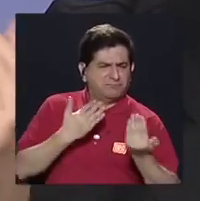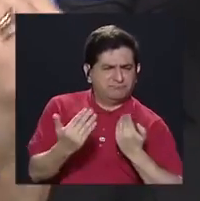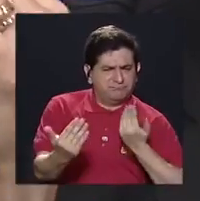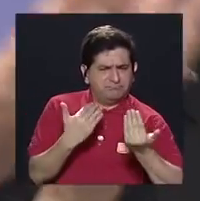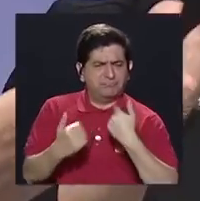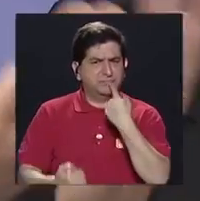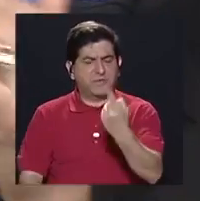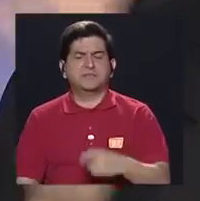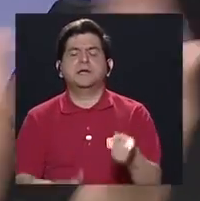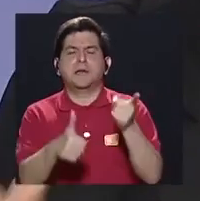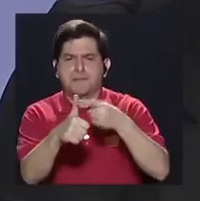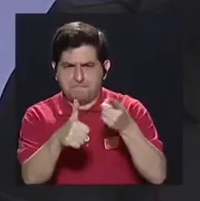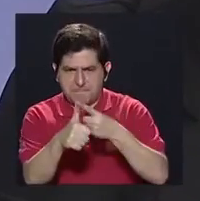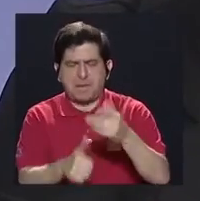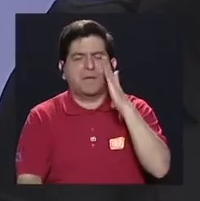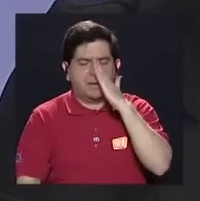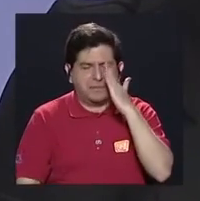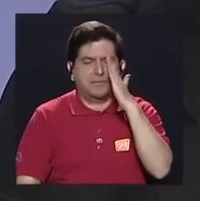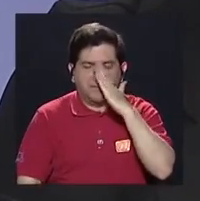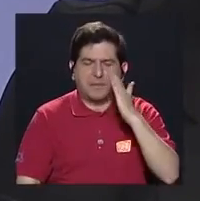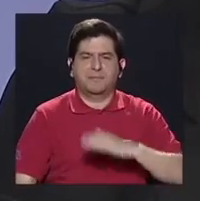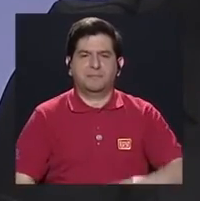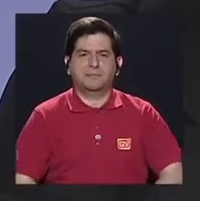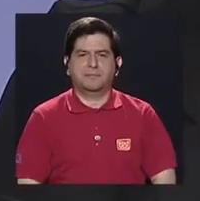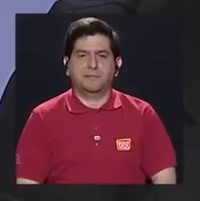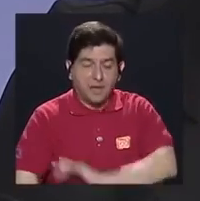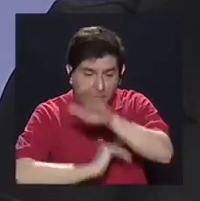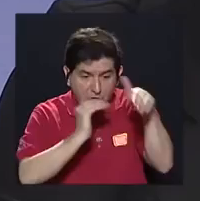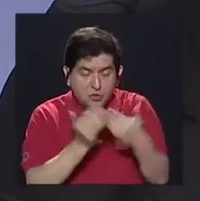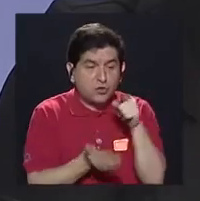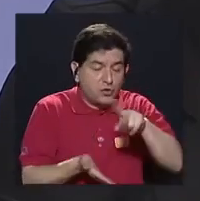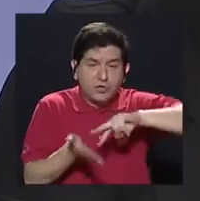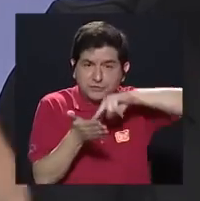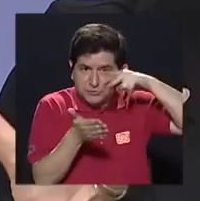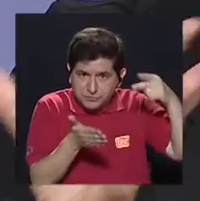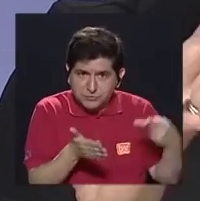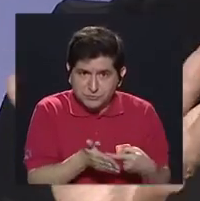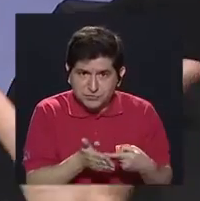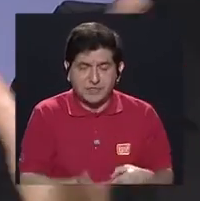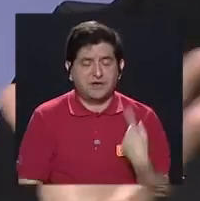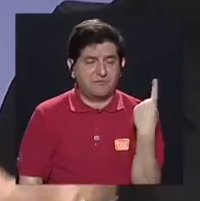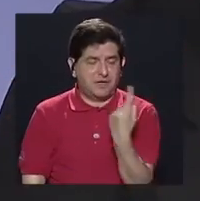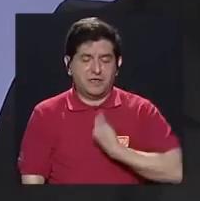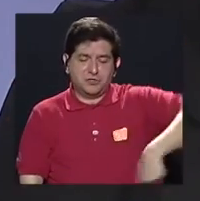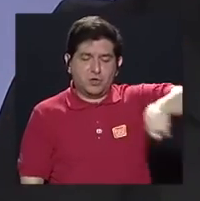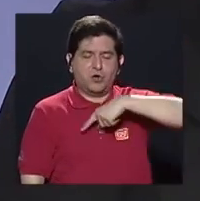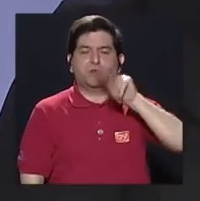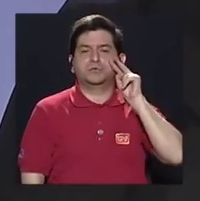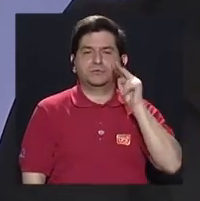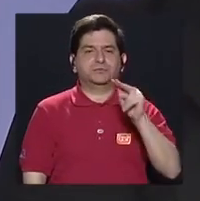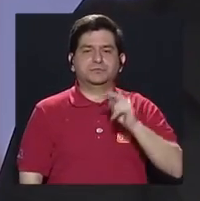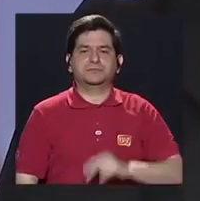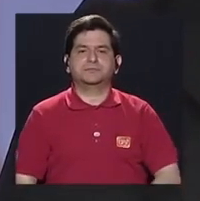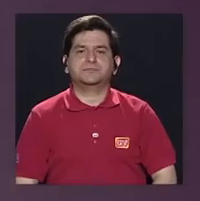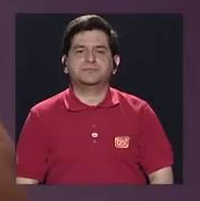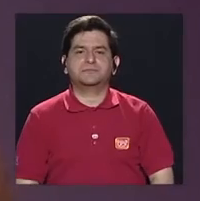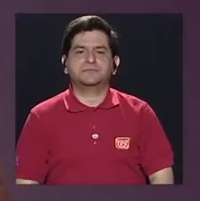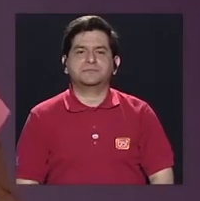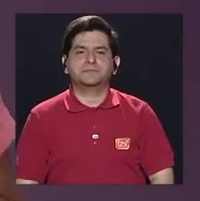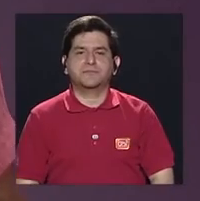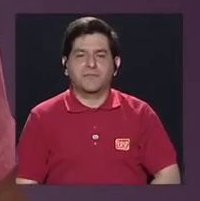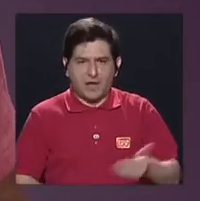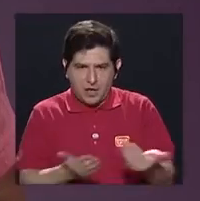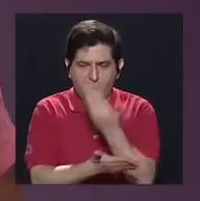de decir, ok, primero somos mamás, ¿verdad? Toda esa parte es algo que solo creo que nosotros podemos ver. Bien, vamos a hacer